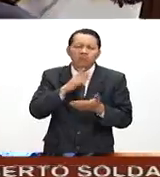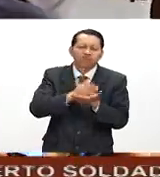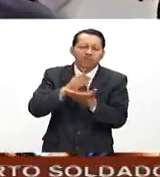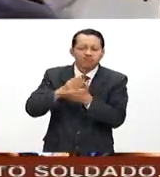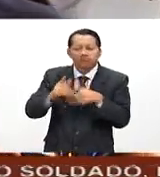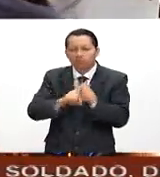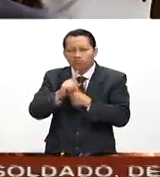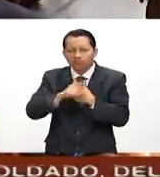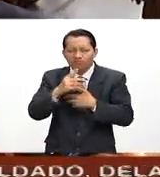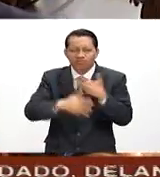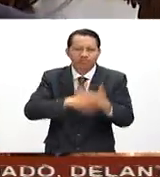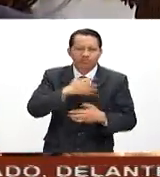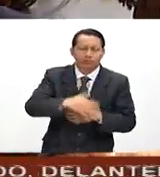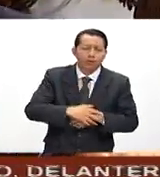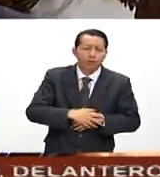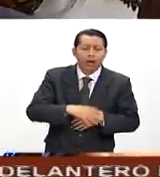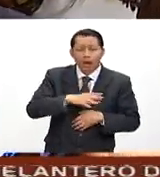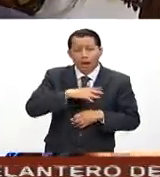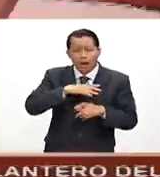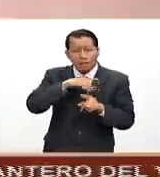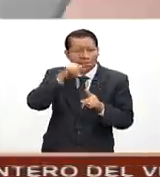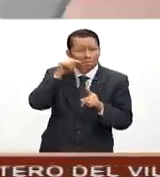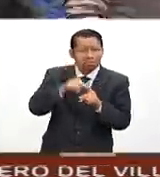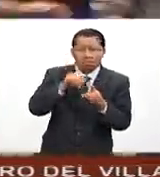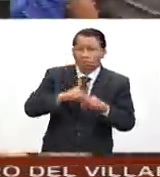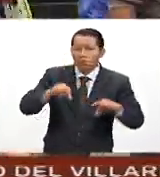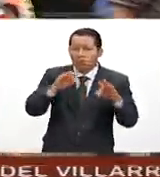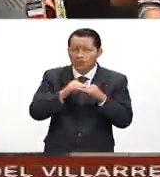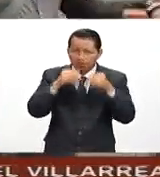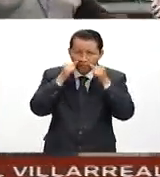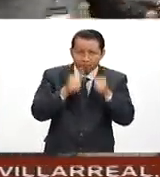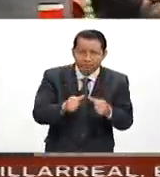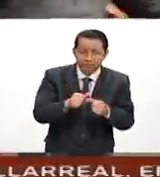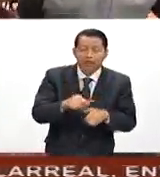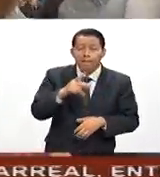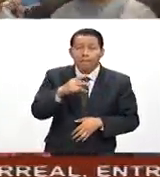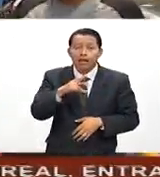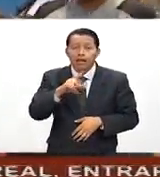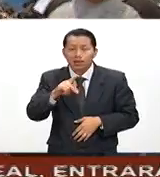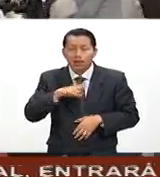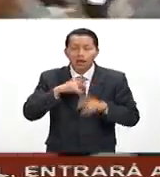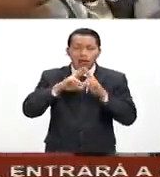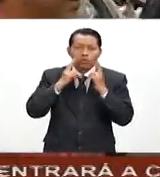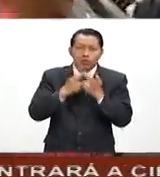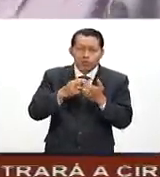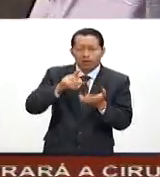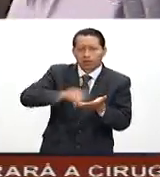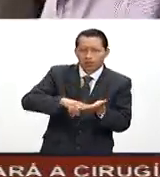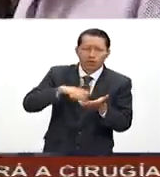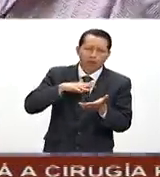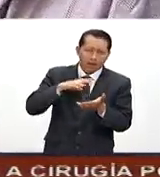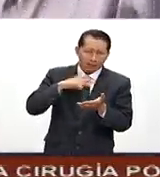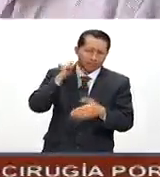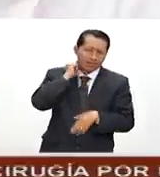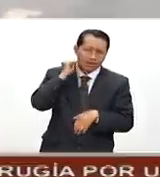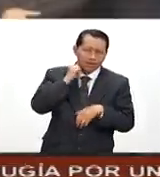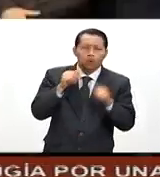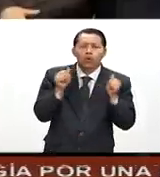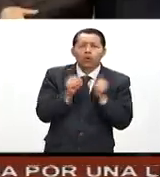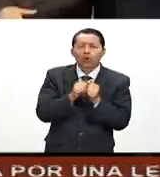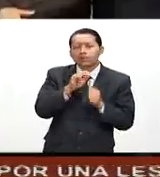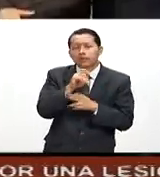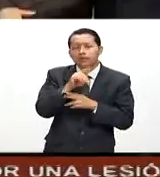situación relevante e importante El PRD se reúne en el Senado con maestros disidentes